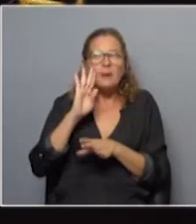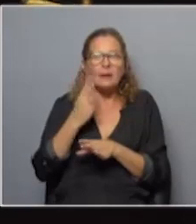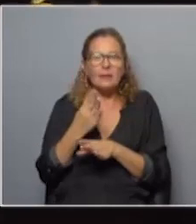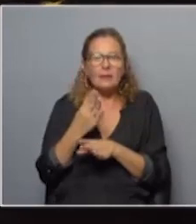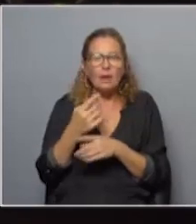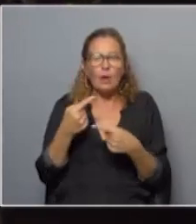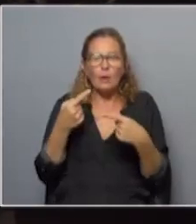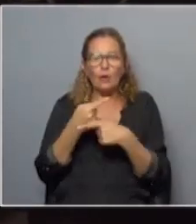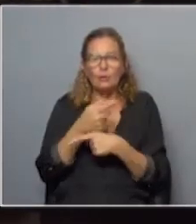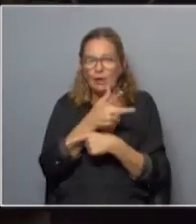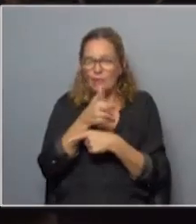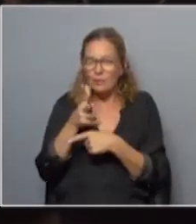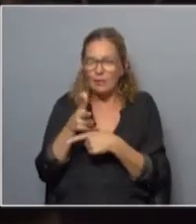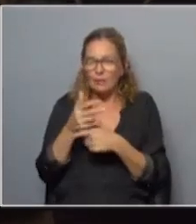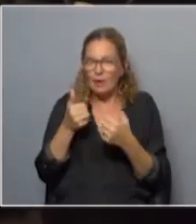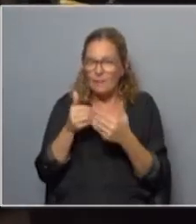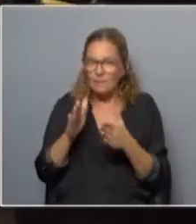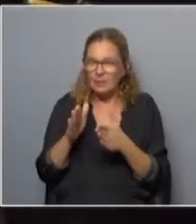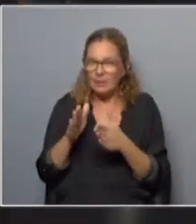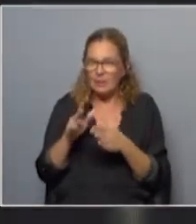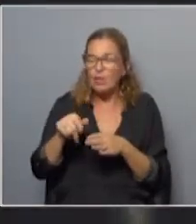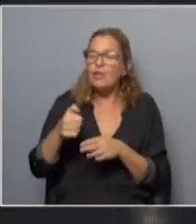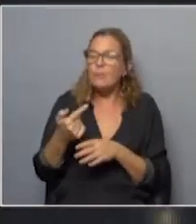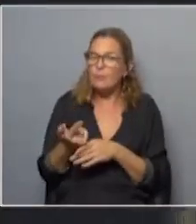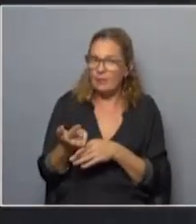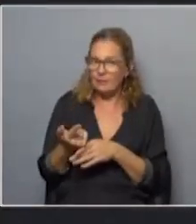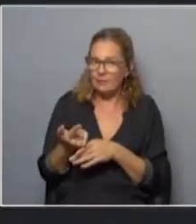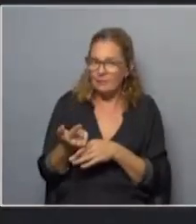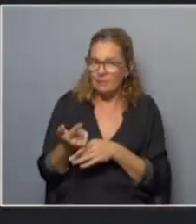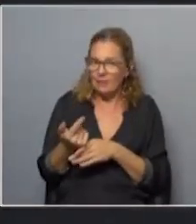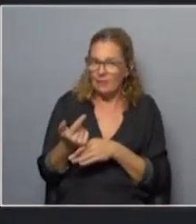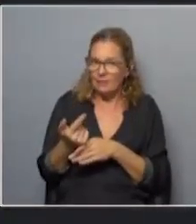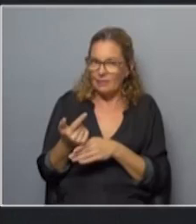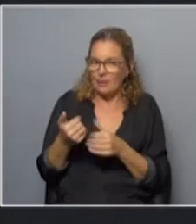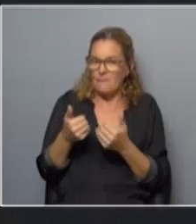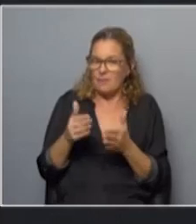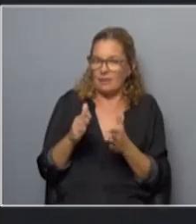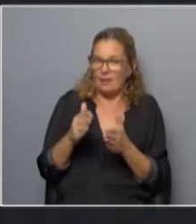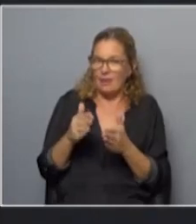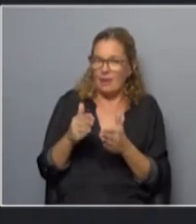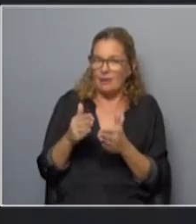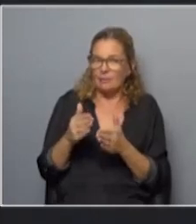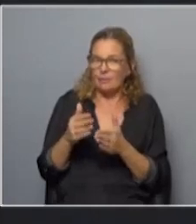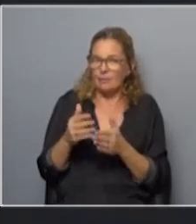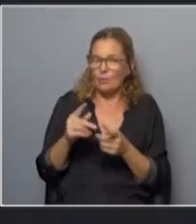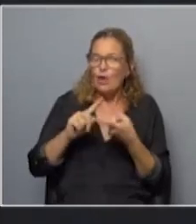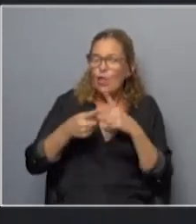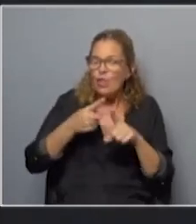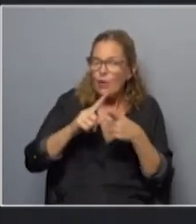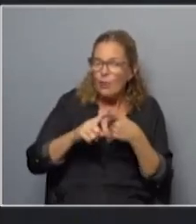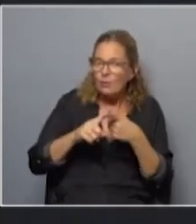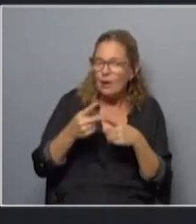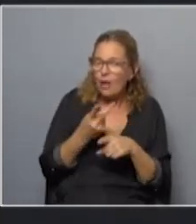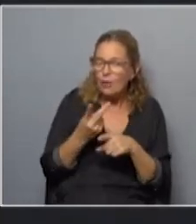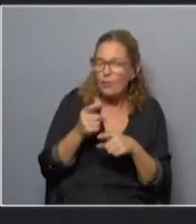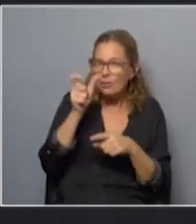cuando las cámaras cuando la filmación empiezan a posteriori después del procedimiento entonces cuando el defensor discute y